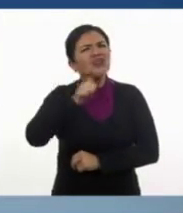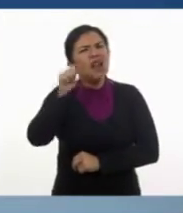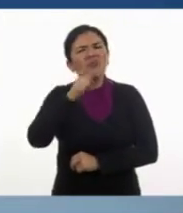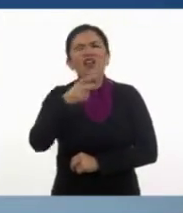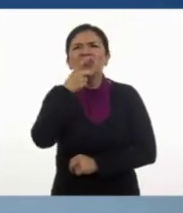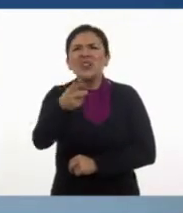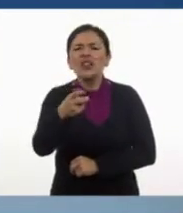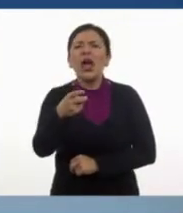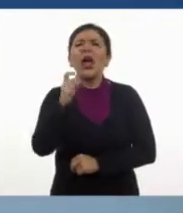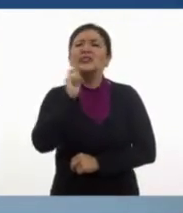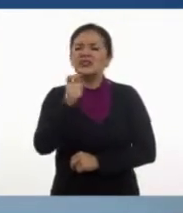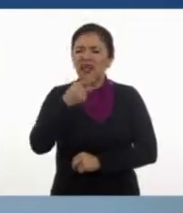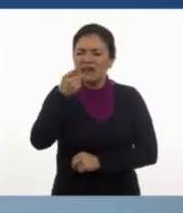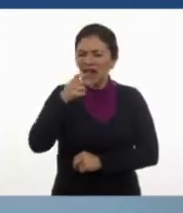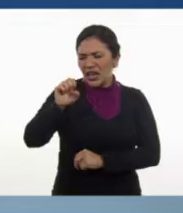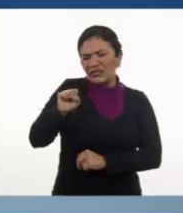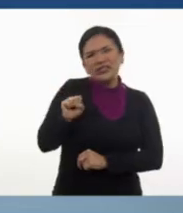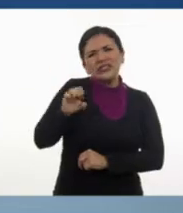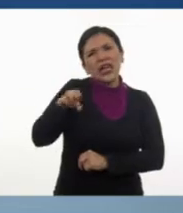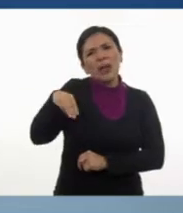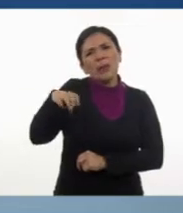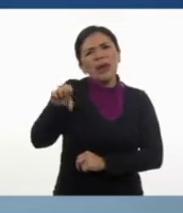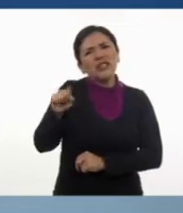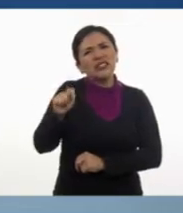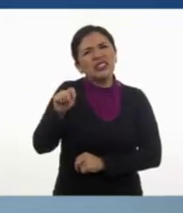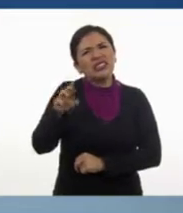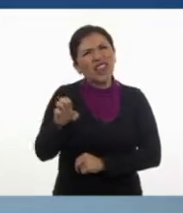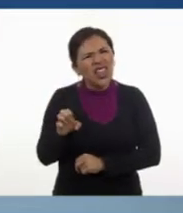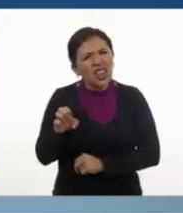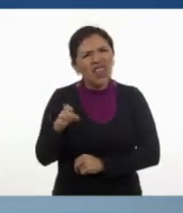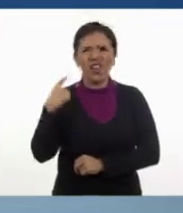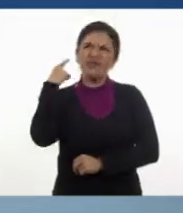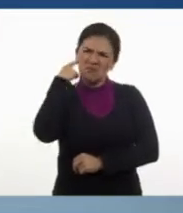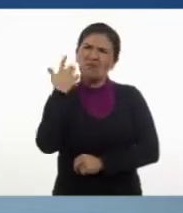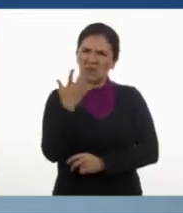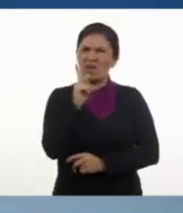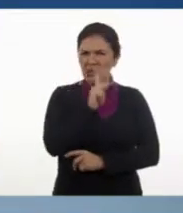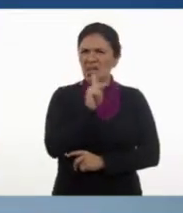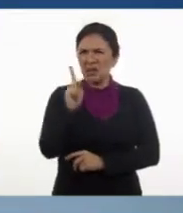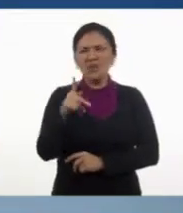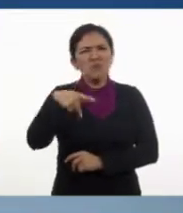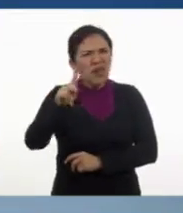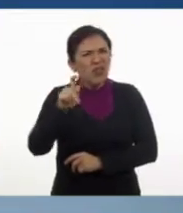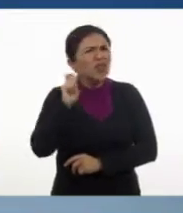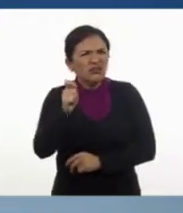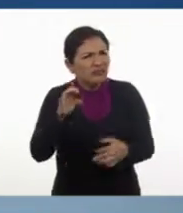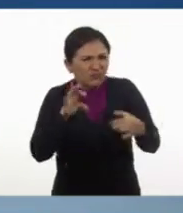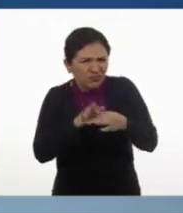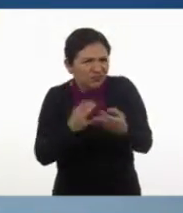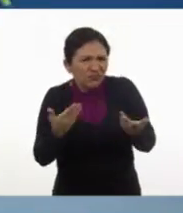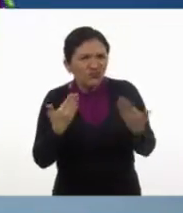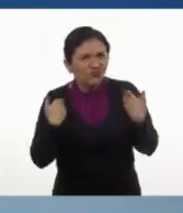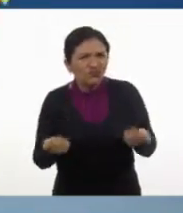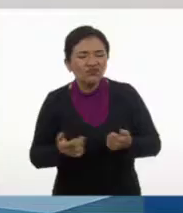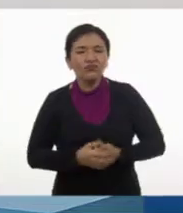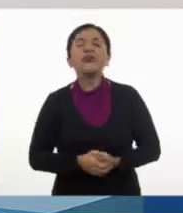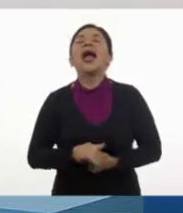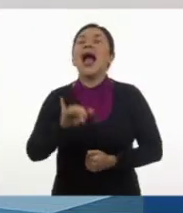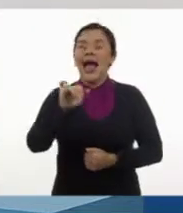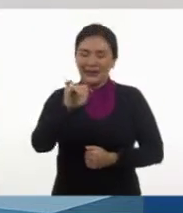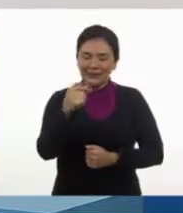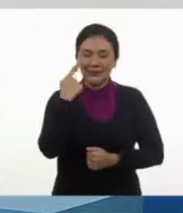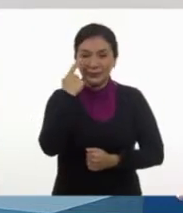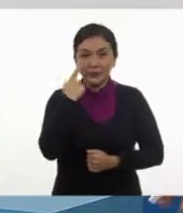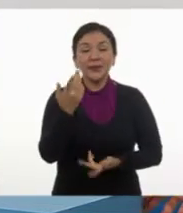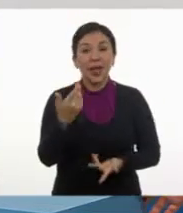algo de semestres. Suena parecido, pero no sé si tenga algo que ver, maestra. Bueno, claro.